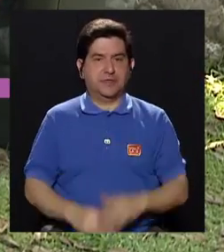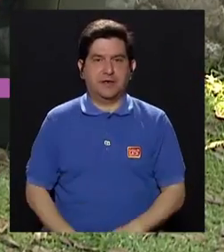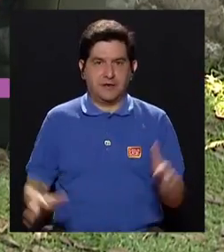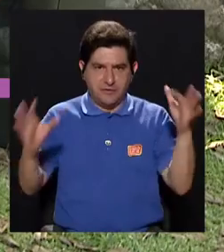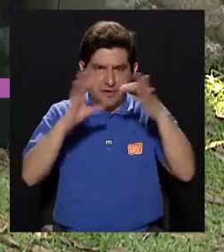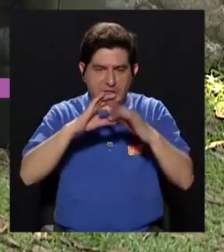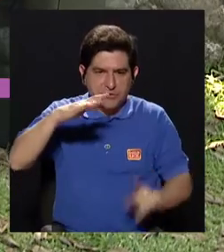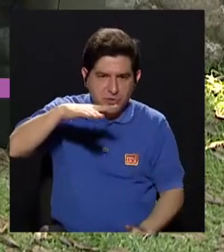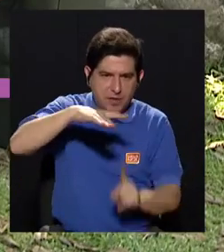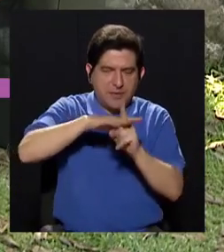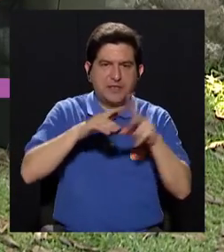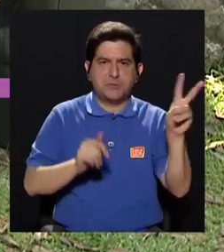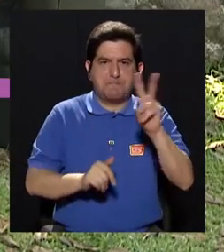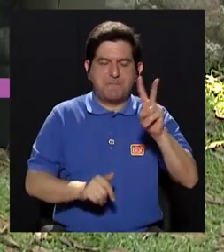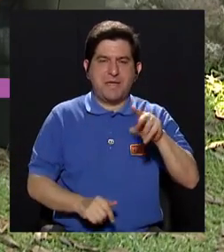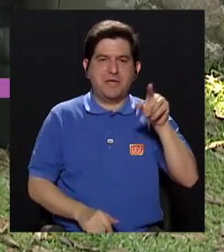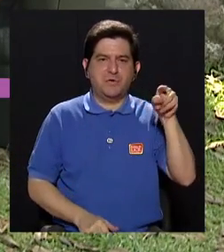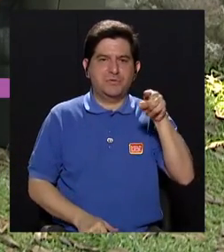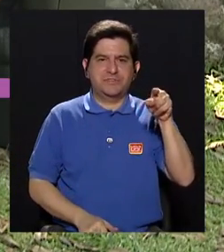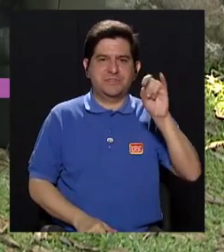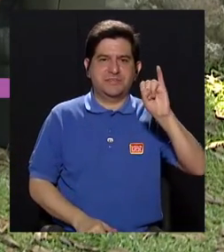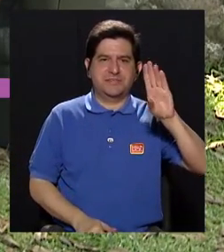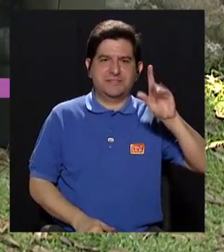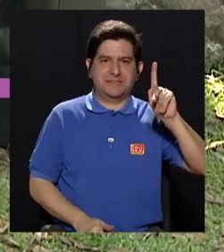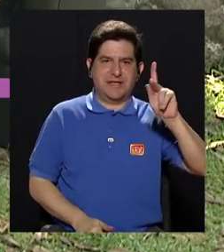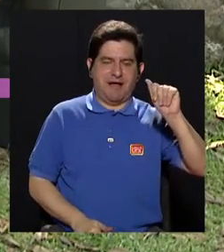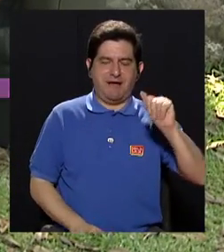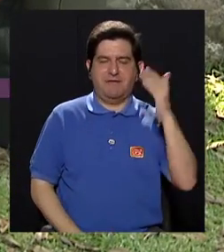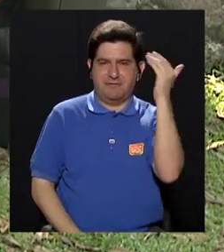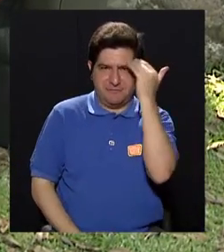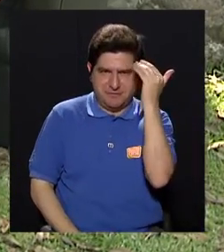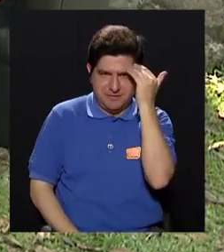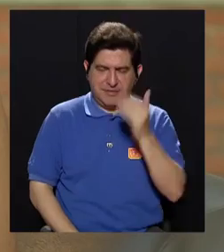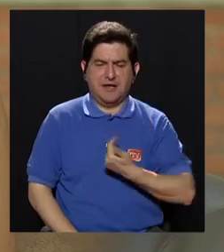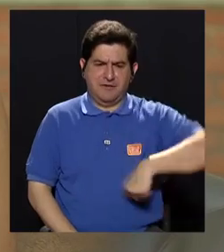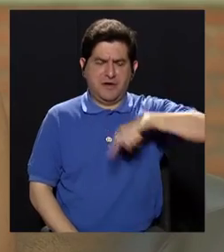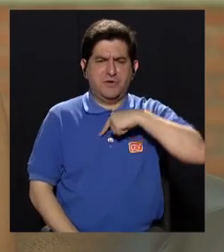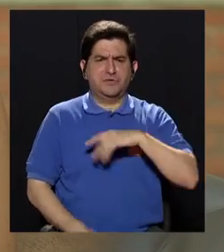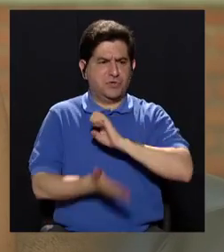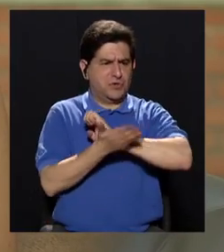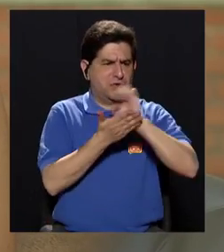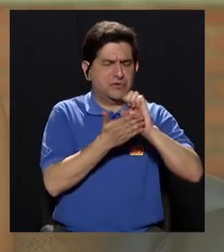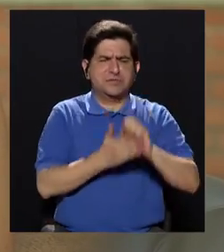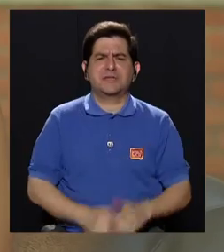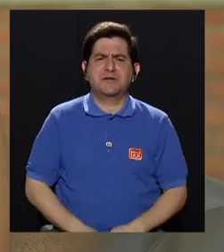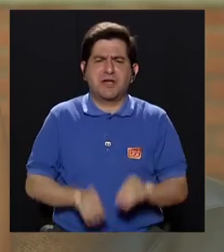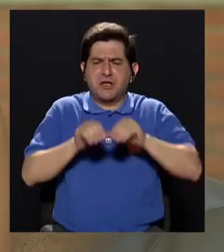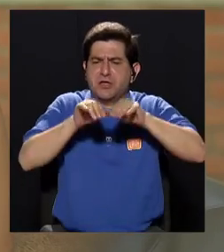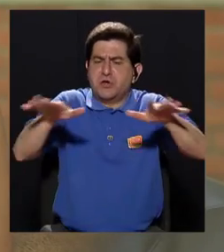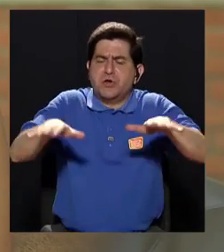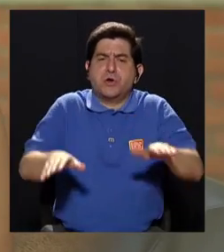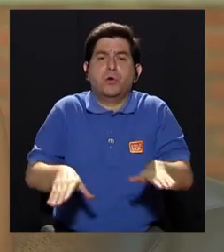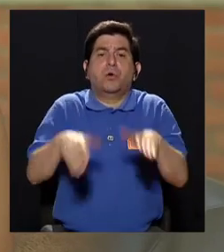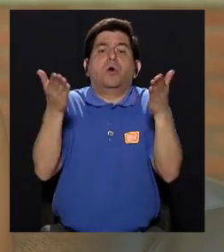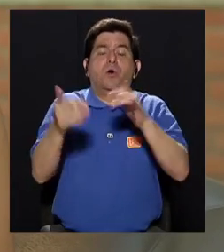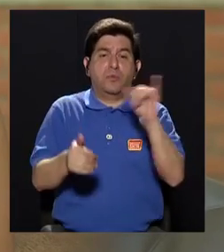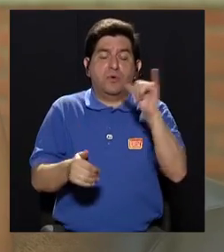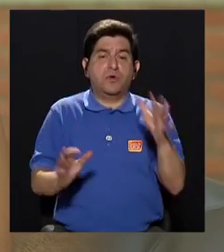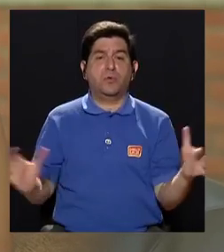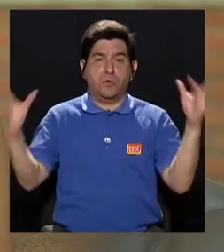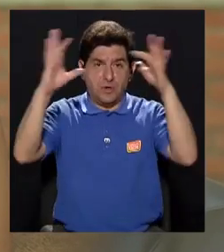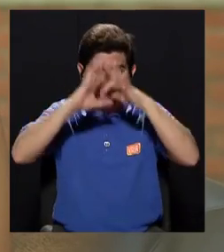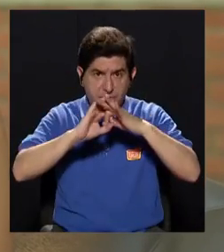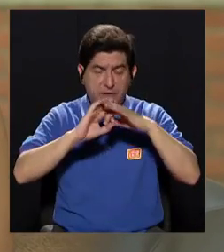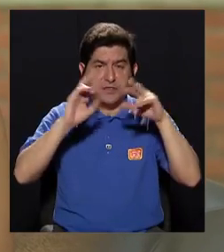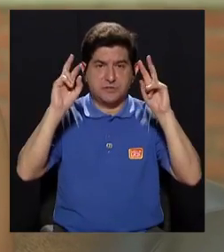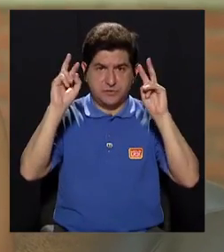A propósito de la aparición del virus del Zika, queremos conocer cómo podemos prevenir su contagio y así como otros temas